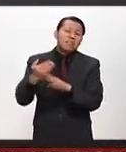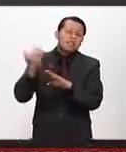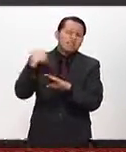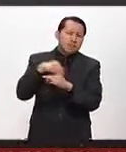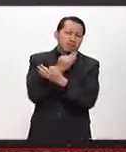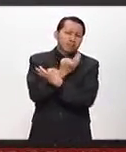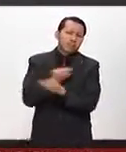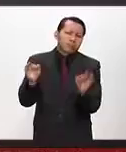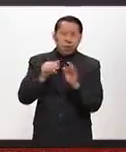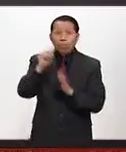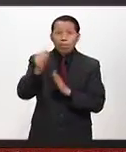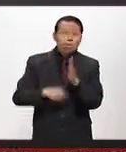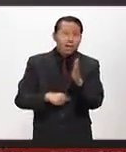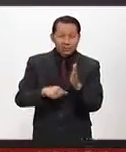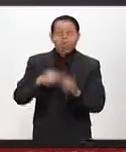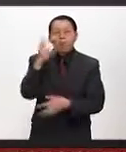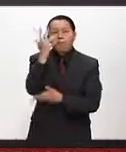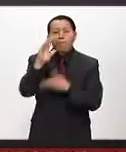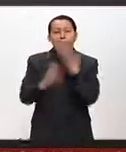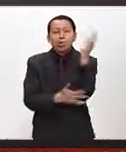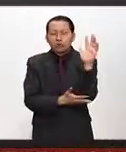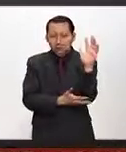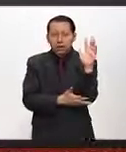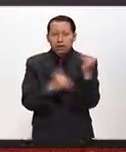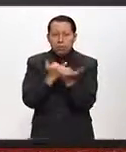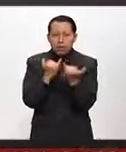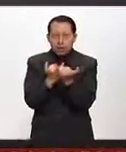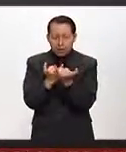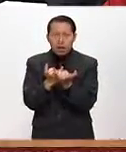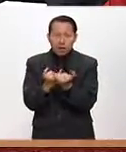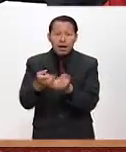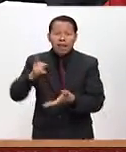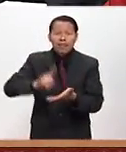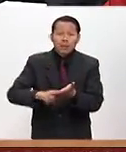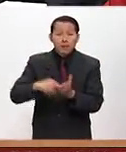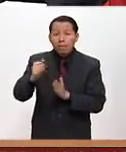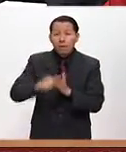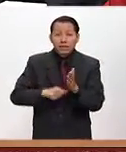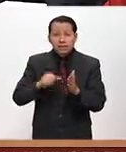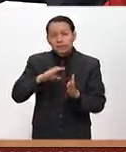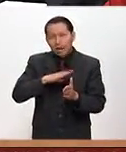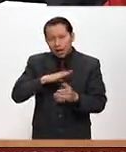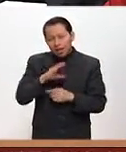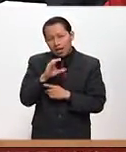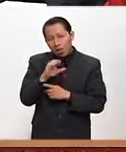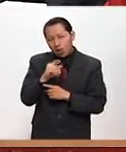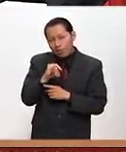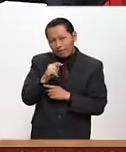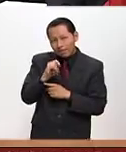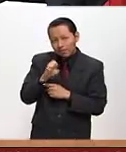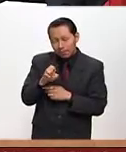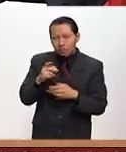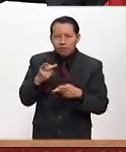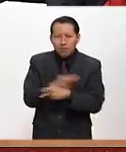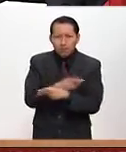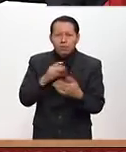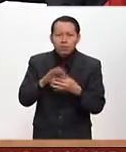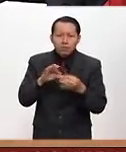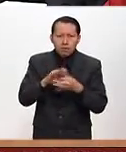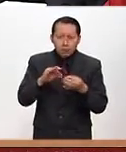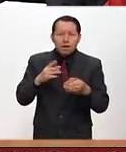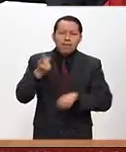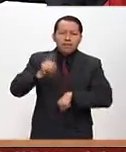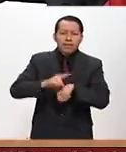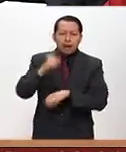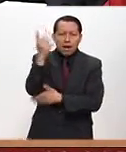mes del bosque. Y dentro del mes del bosque tenemos el Día del Convertiente y tenemos también el Día del Árbol.